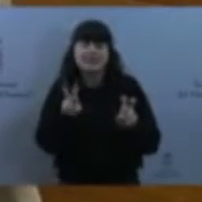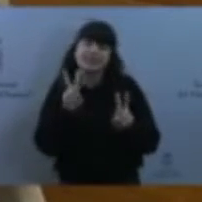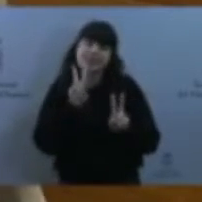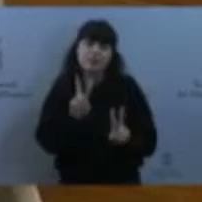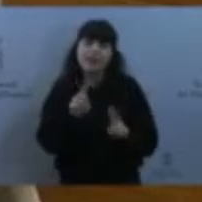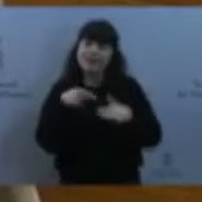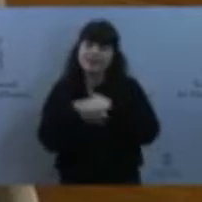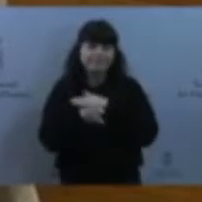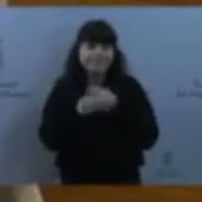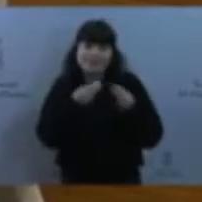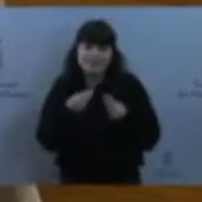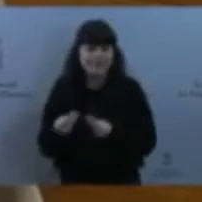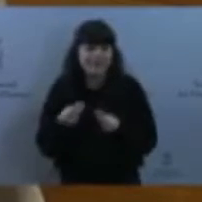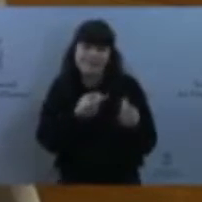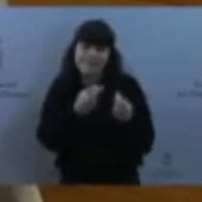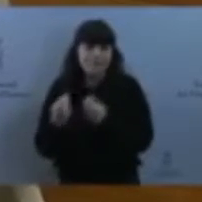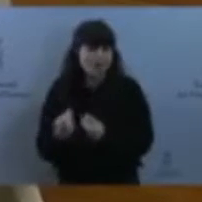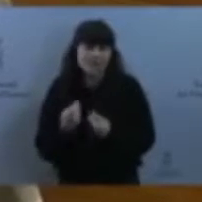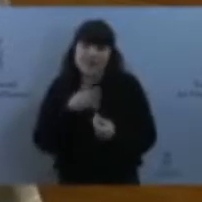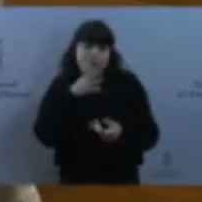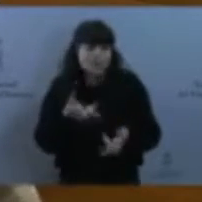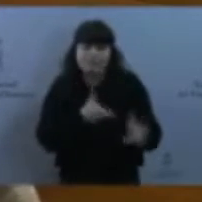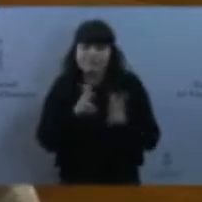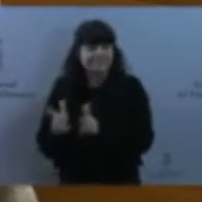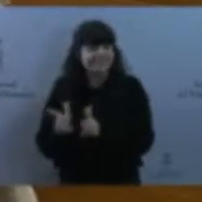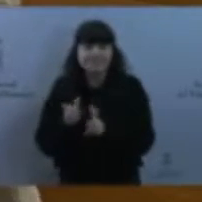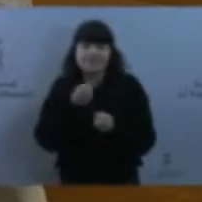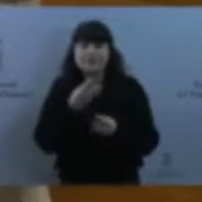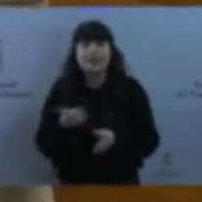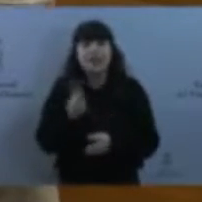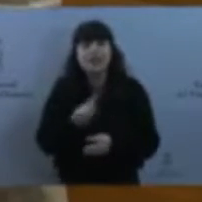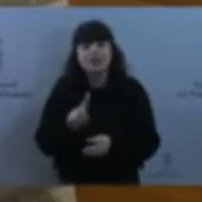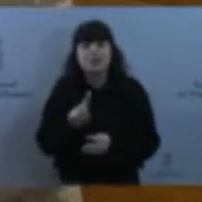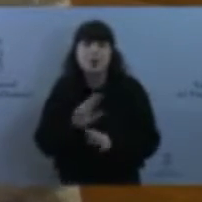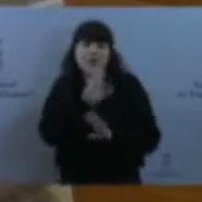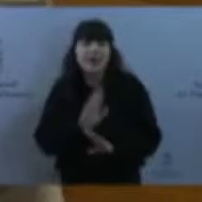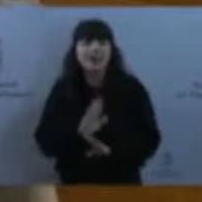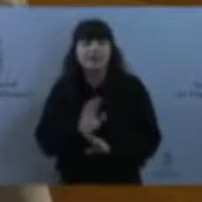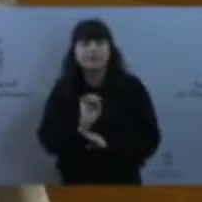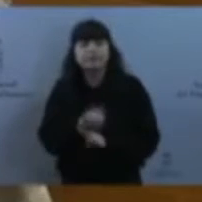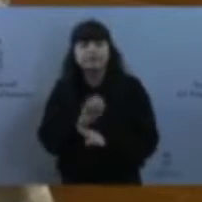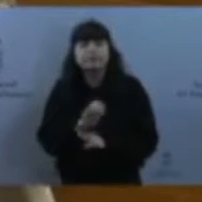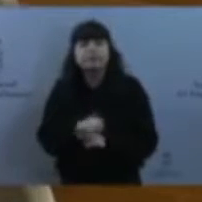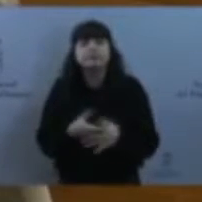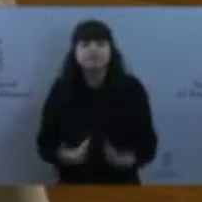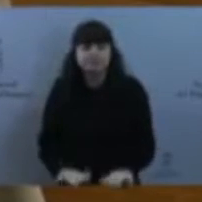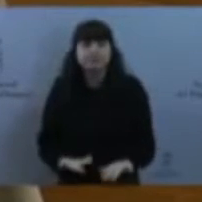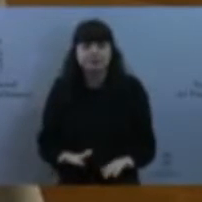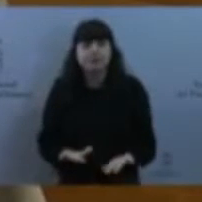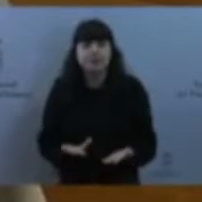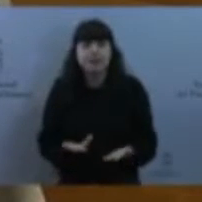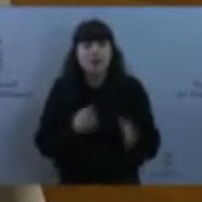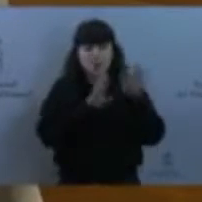necesarios. Se habla de que se miró para otro lado. Hablando de este tema, con algunos vecinos nos recuerdan algo que es